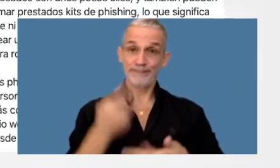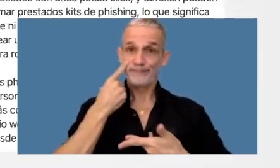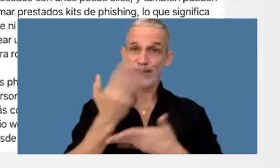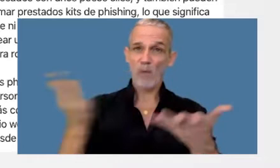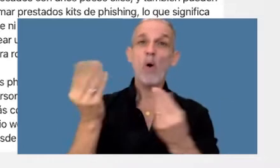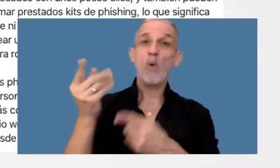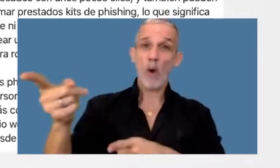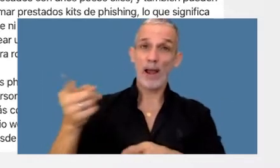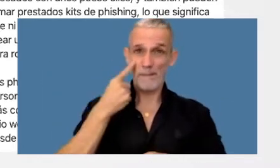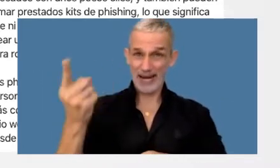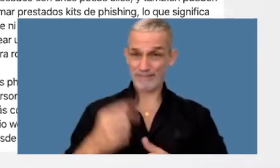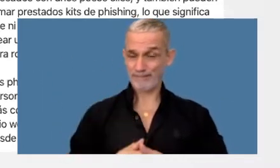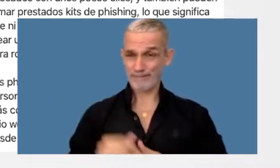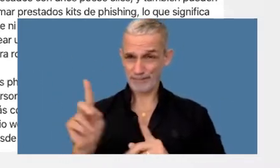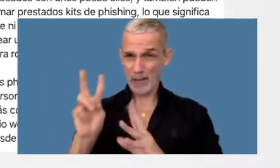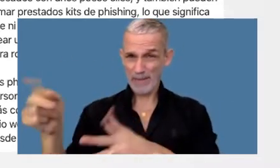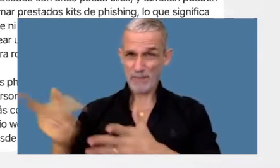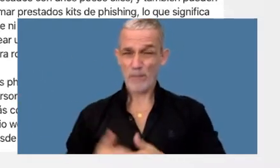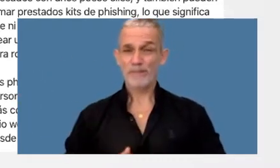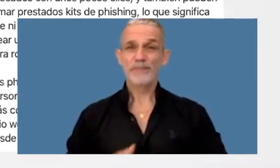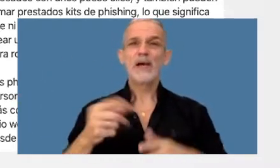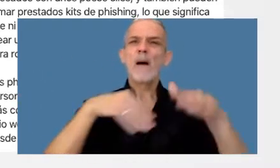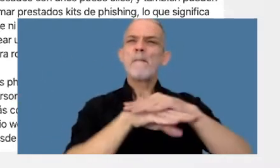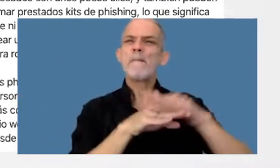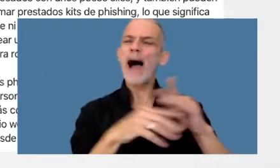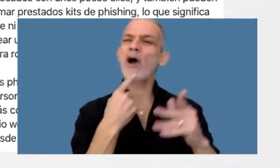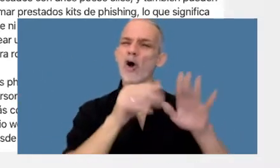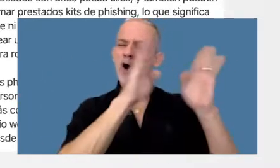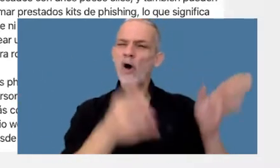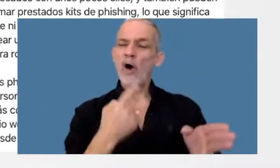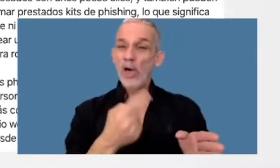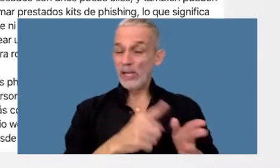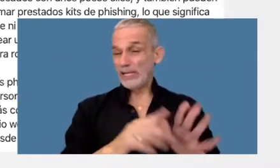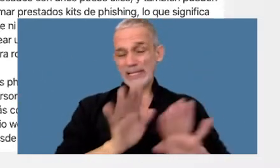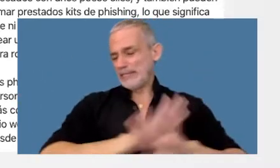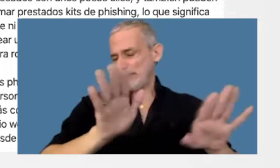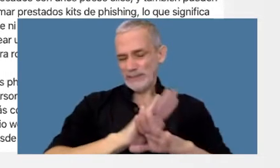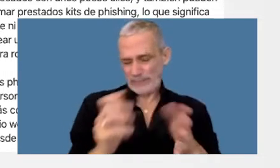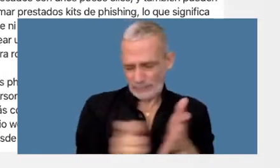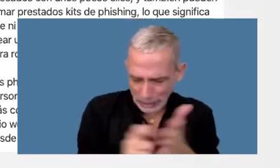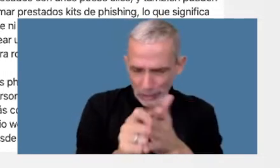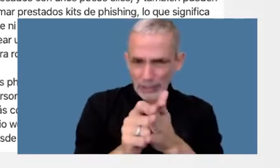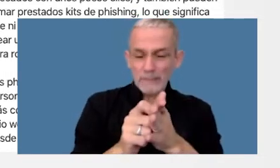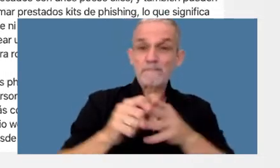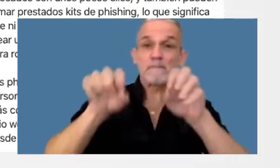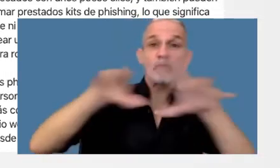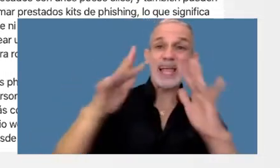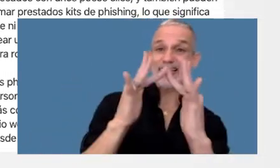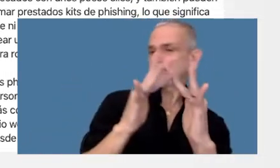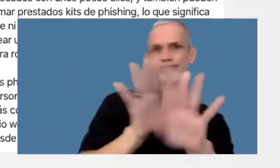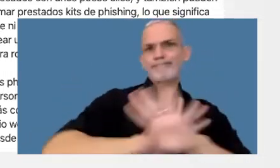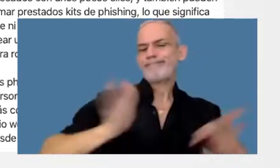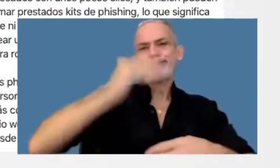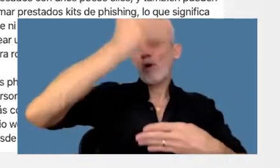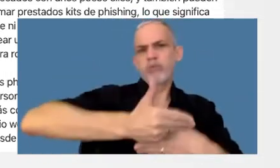más concreta de esto es esto bancos que dicen me voy de las redes sociales las cierro